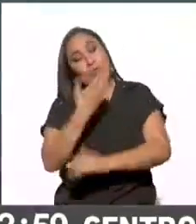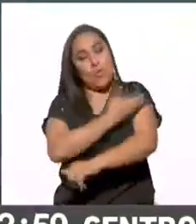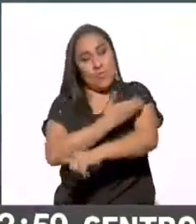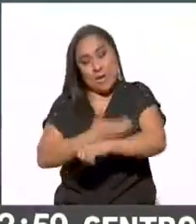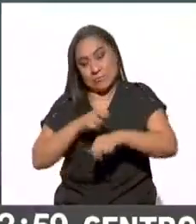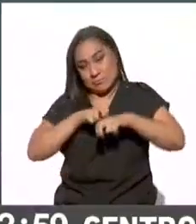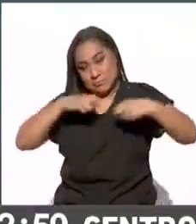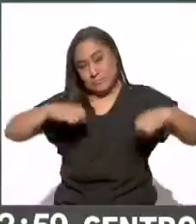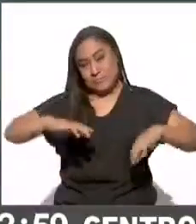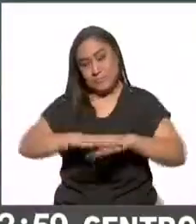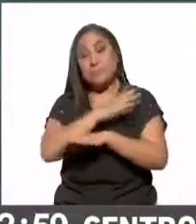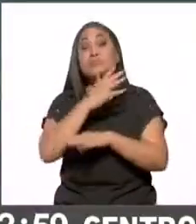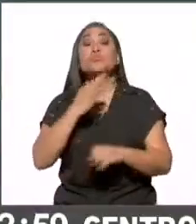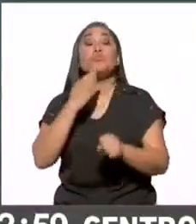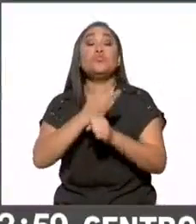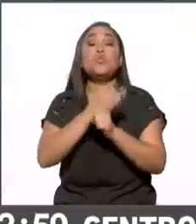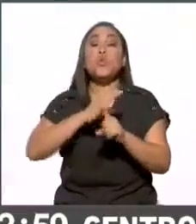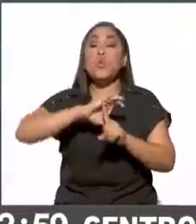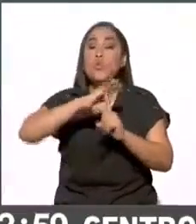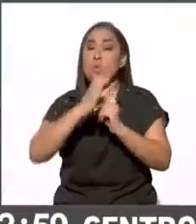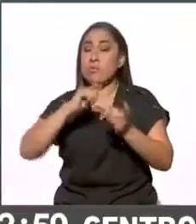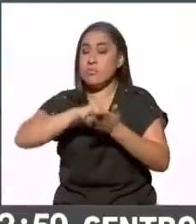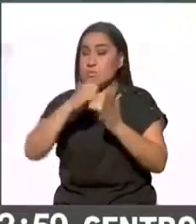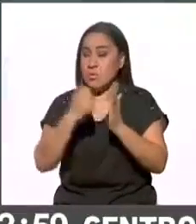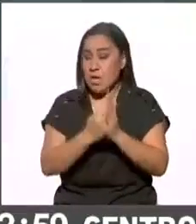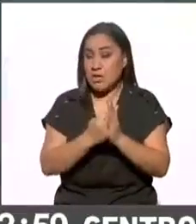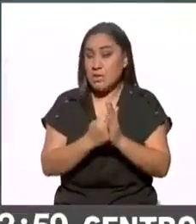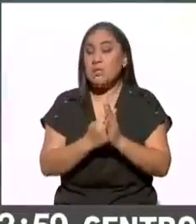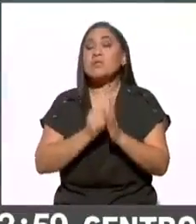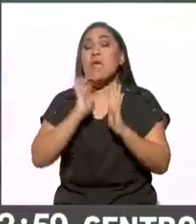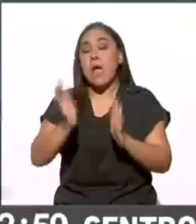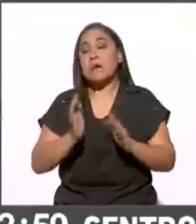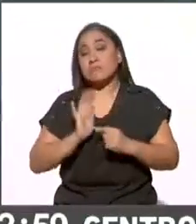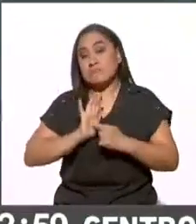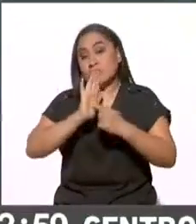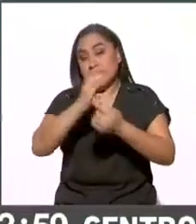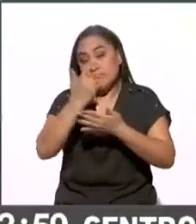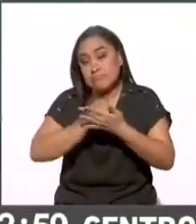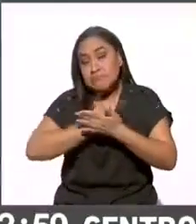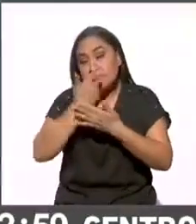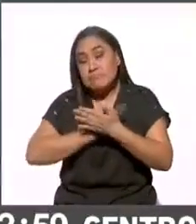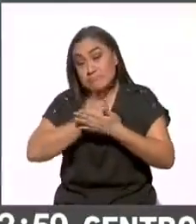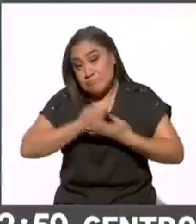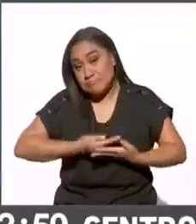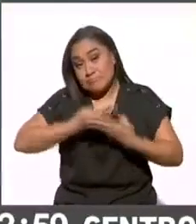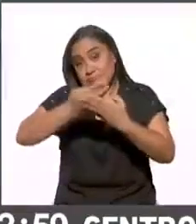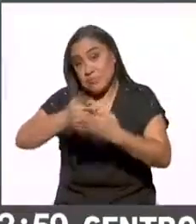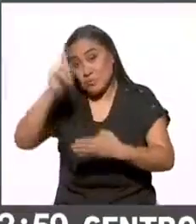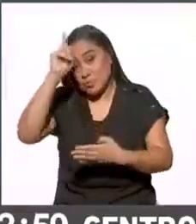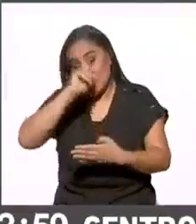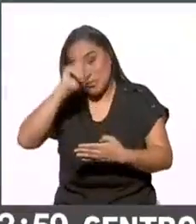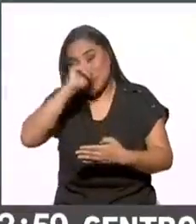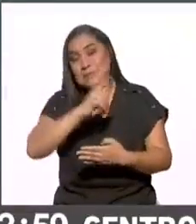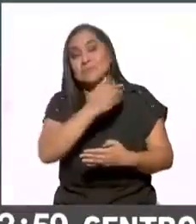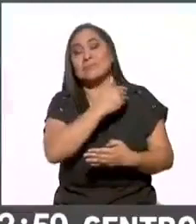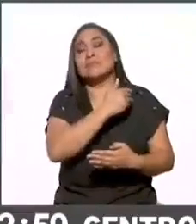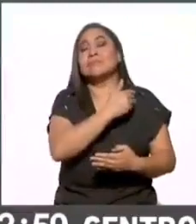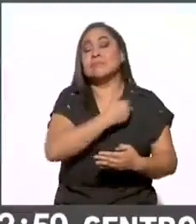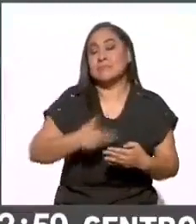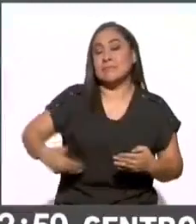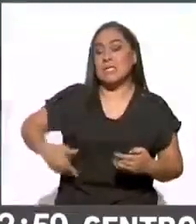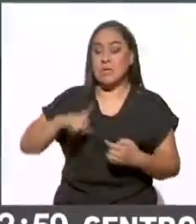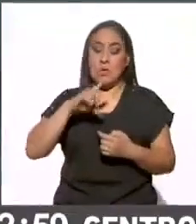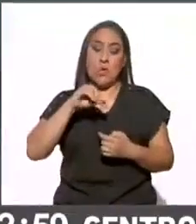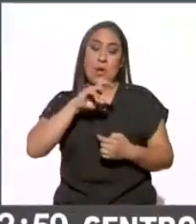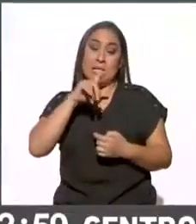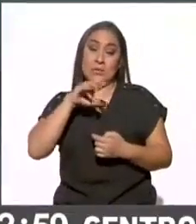el Comité Técnico Asesor del Conteo Rápido entregó estos resultados al consejero presidente Lorenzo Córdoba y los da a conocer